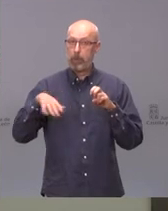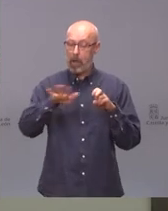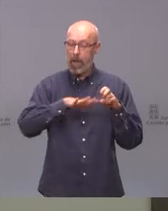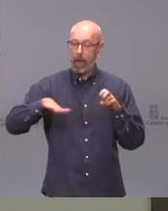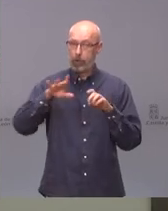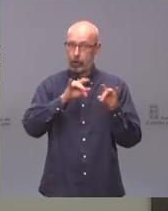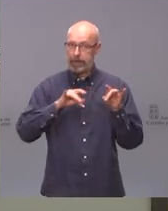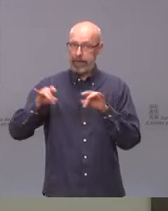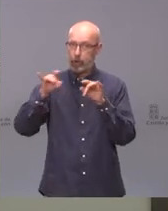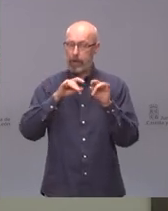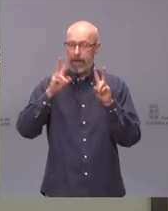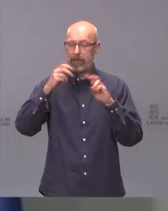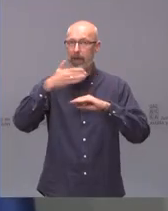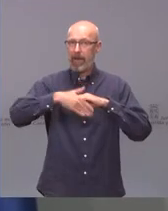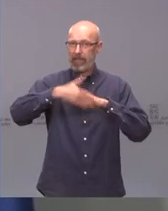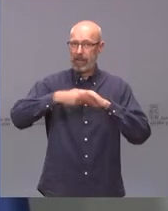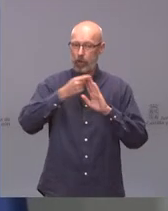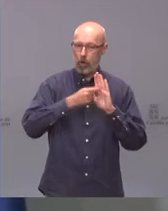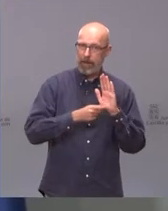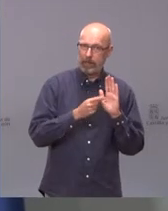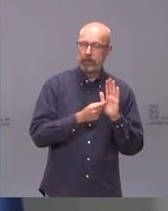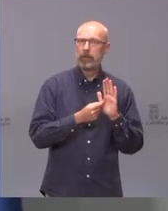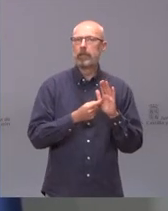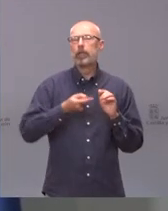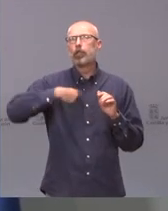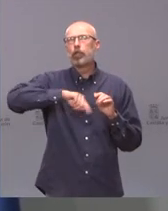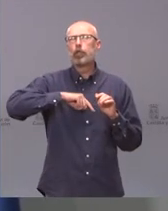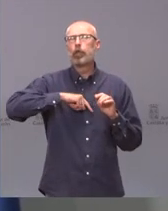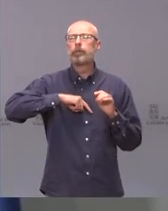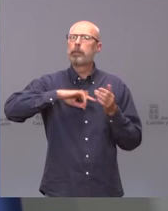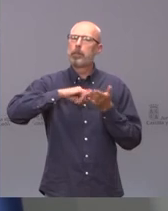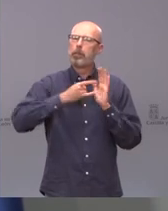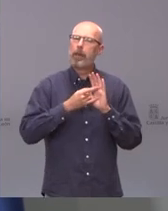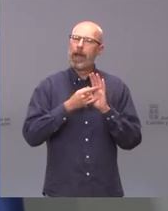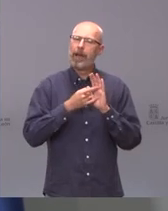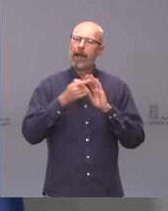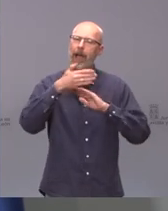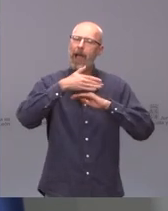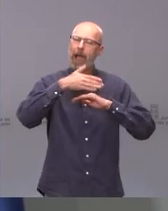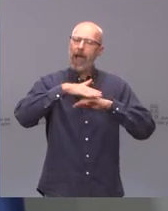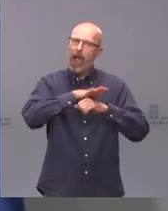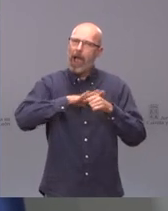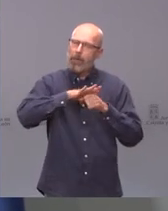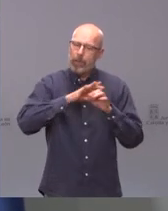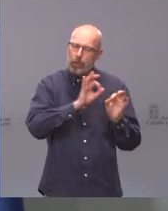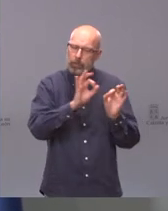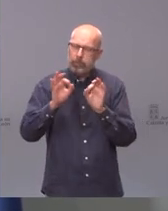insistir en que nosotros hemos planteado un ámbito más pequeño porque somos conscientes